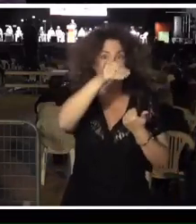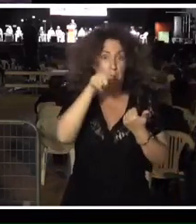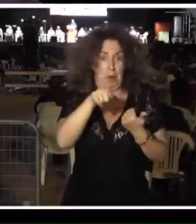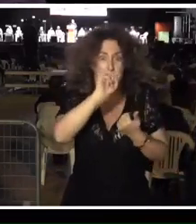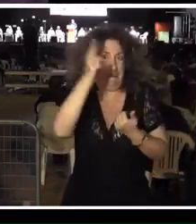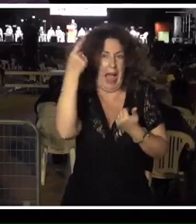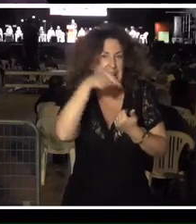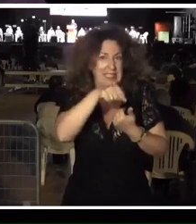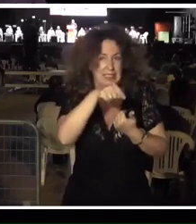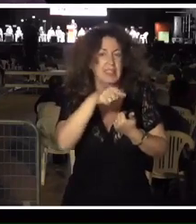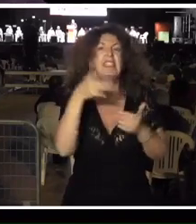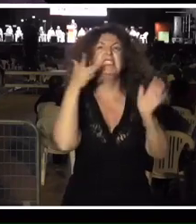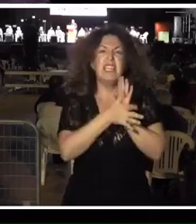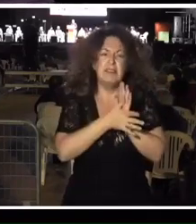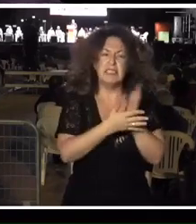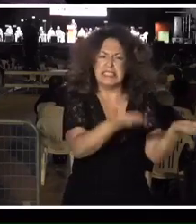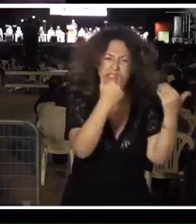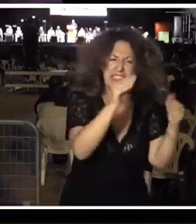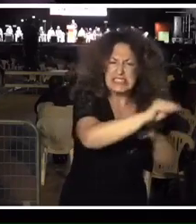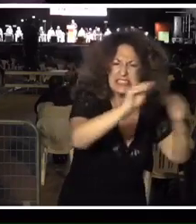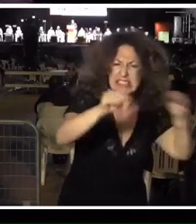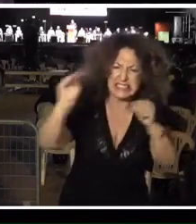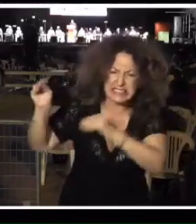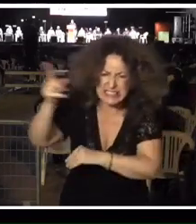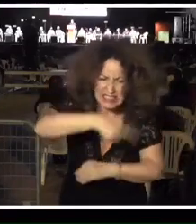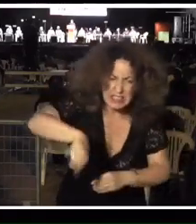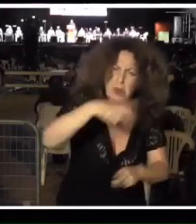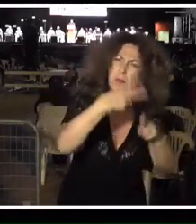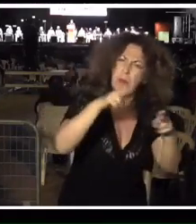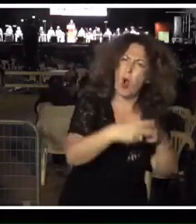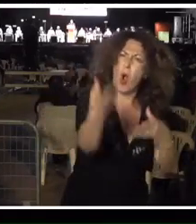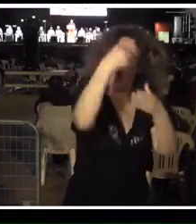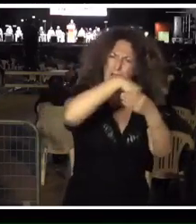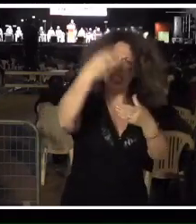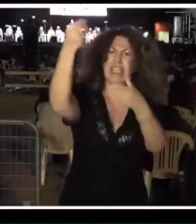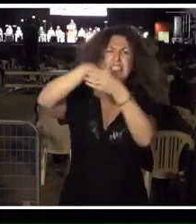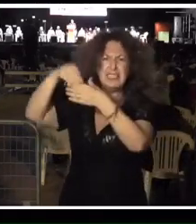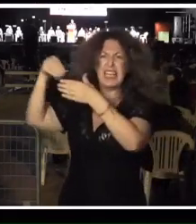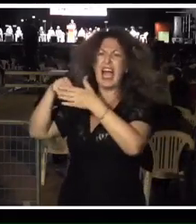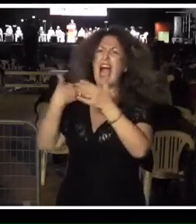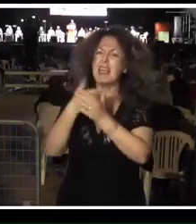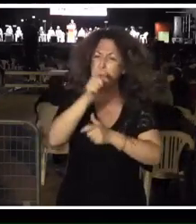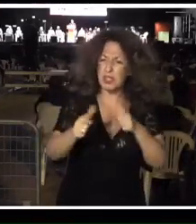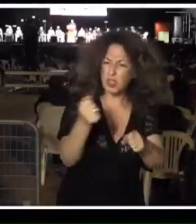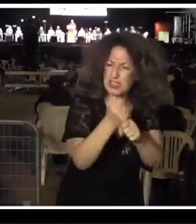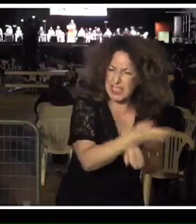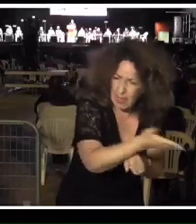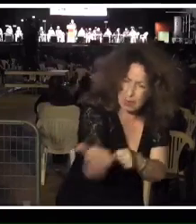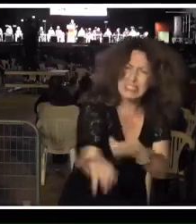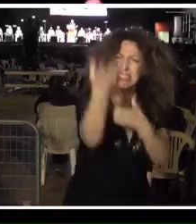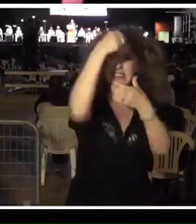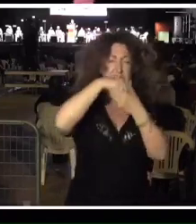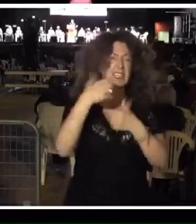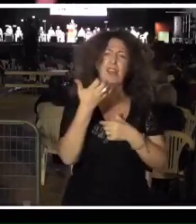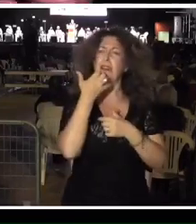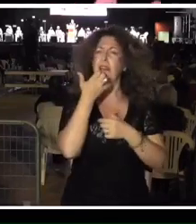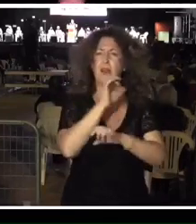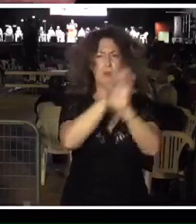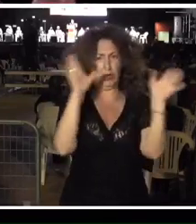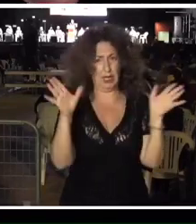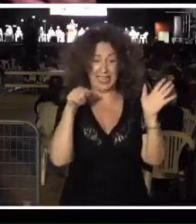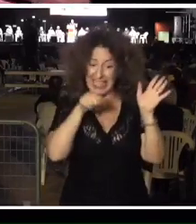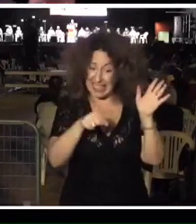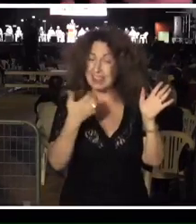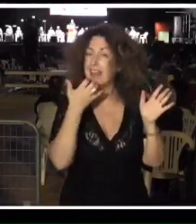empujar a la política, a la ciudadanía y a la clase trabajadora. Y en eso, Julio, yo creo que fue un ejemplo. Esos ejemplos son los que nos han